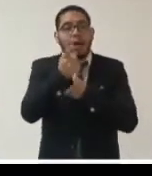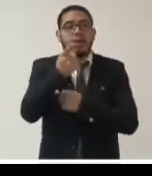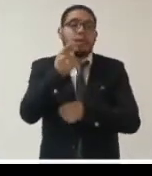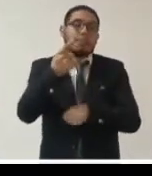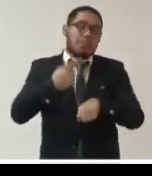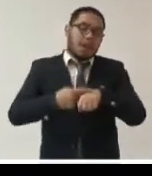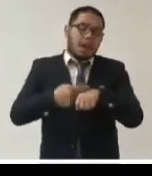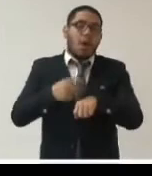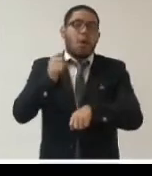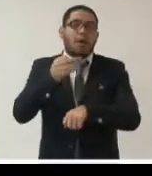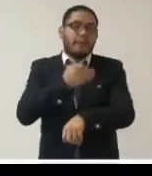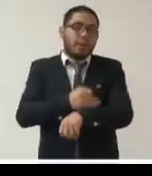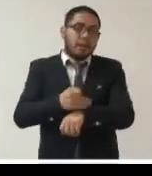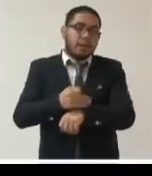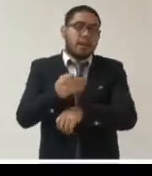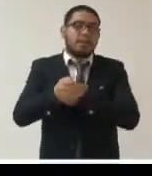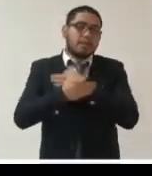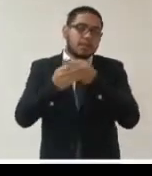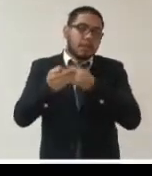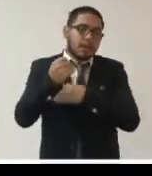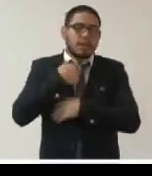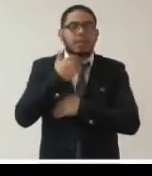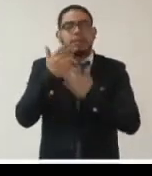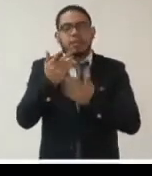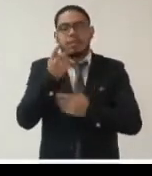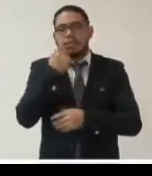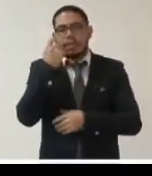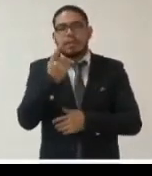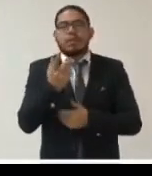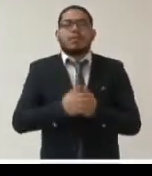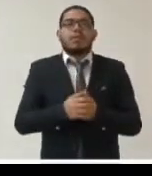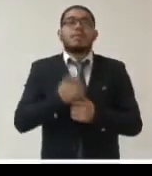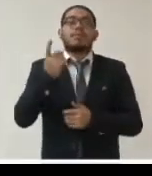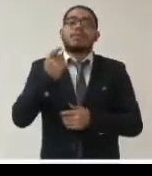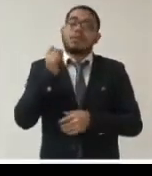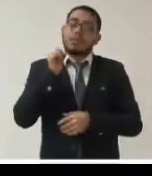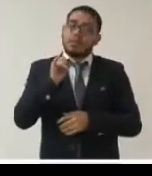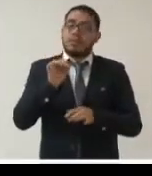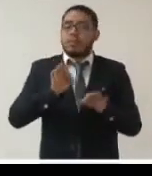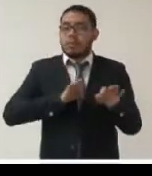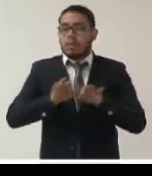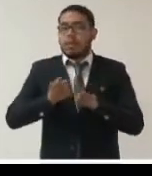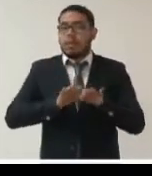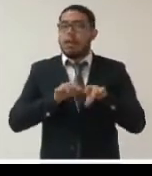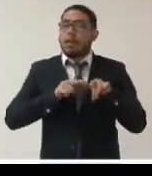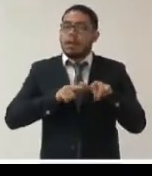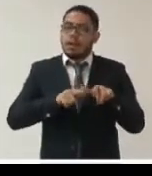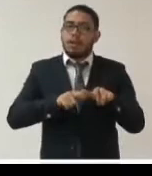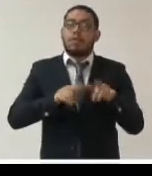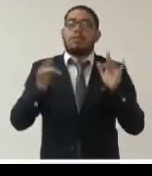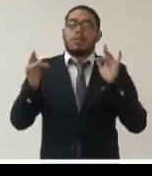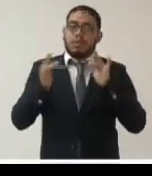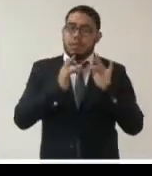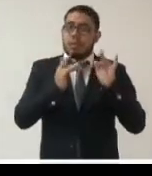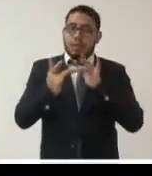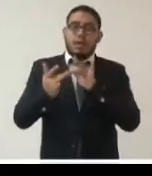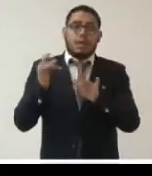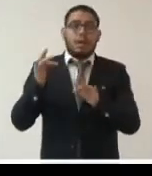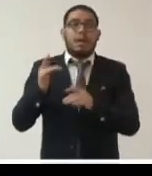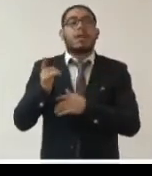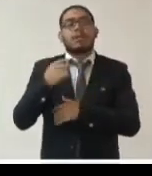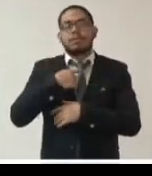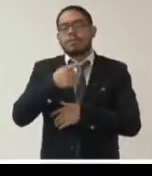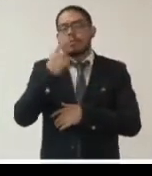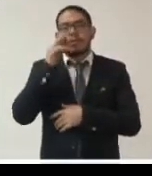quiero lanzar un mensaje de esperanza si seguimos trabajando de manera unida de manera en red y yo creo que este foro es un ejemplo